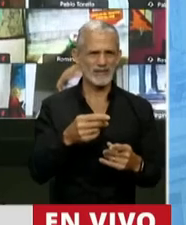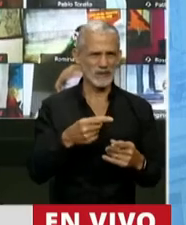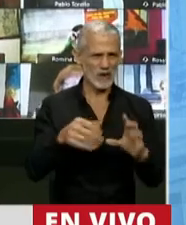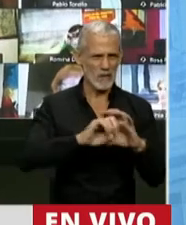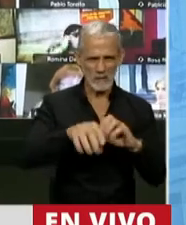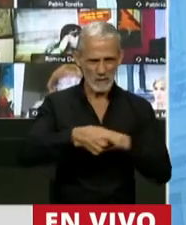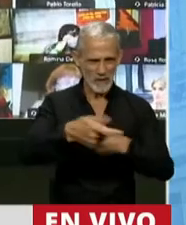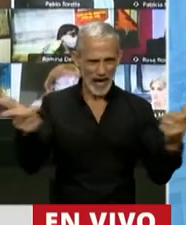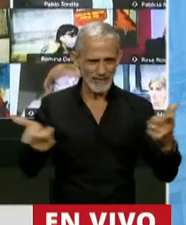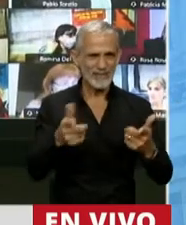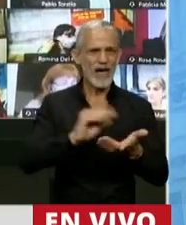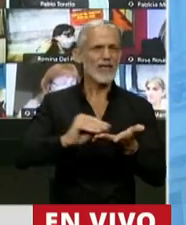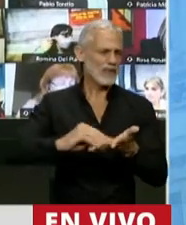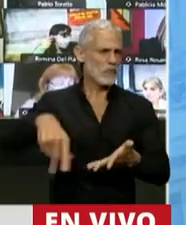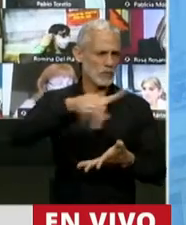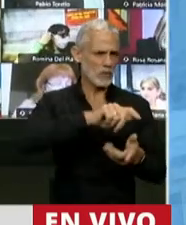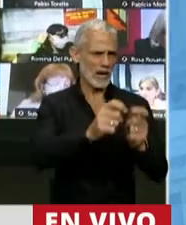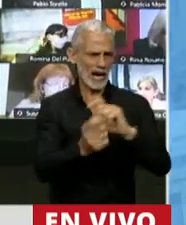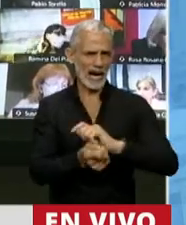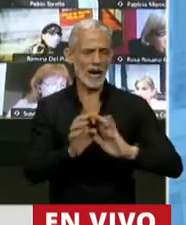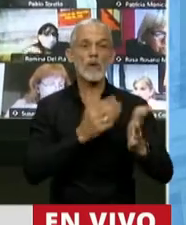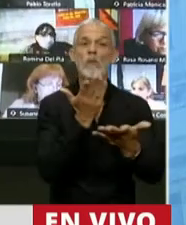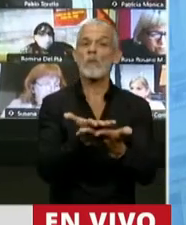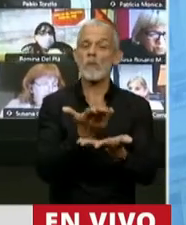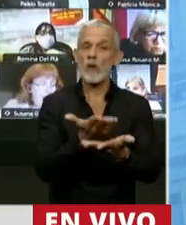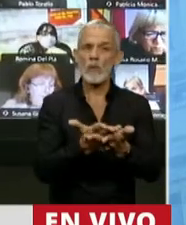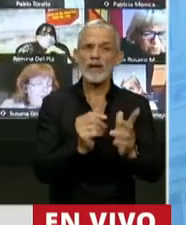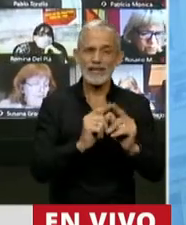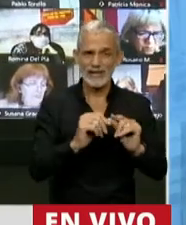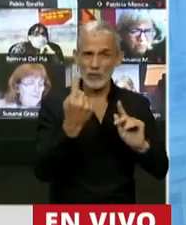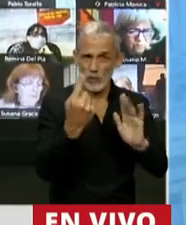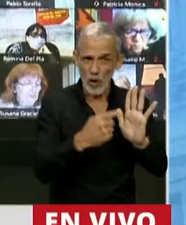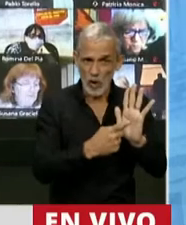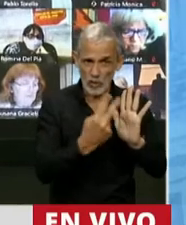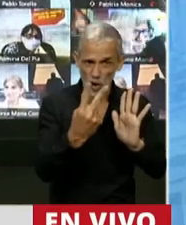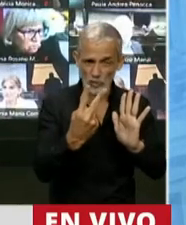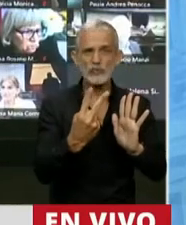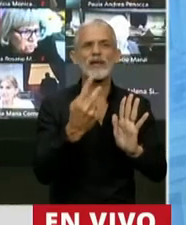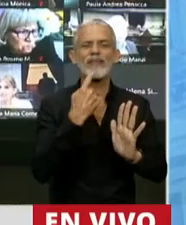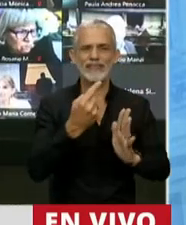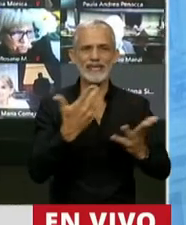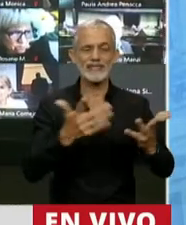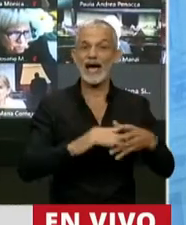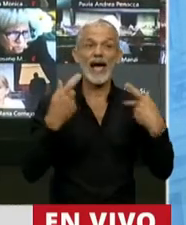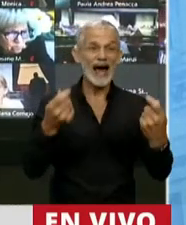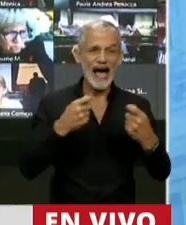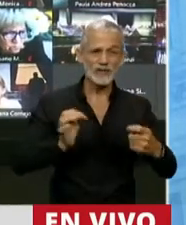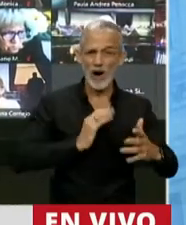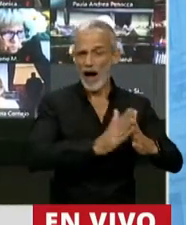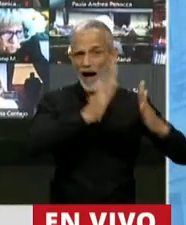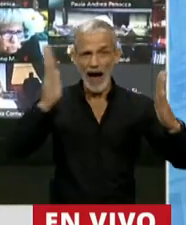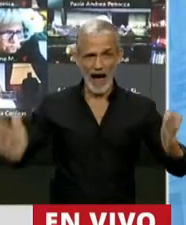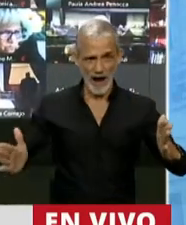modificaciones que se proponen. Pero nuestra propuesta del 2 dice que el gasto anual